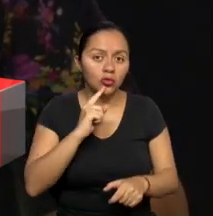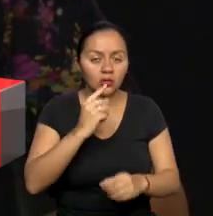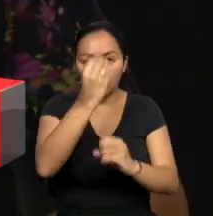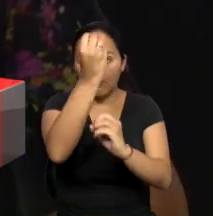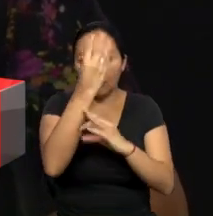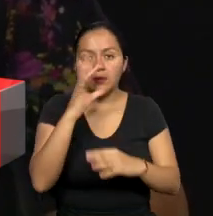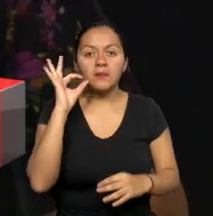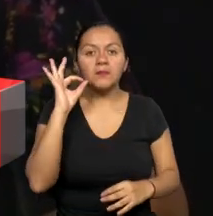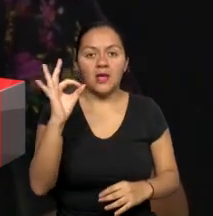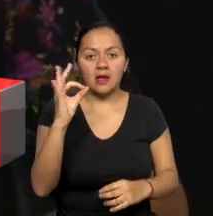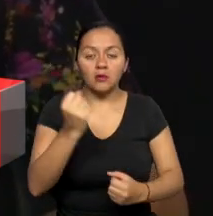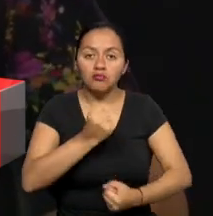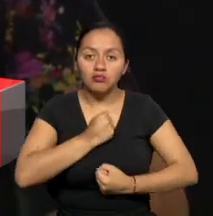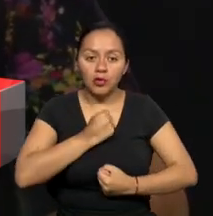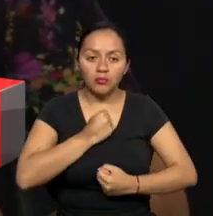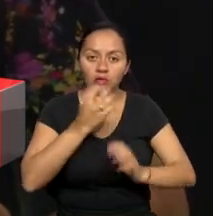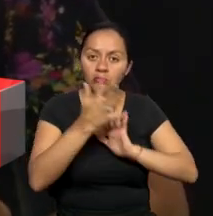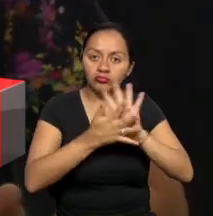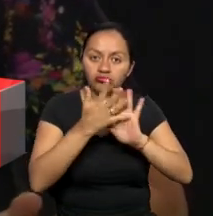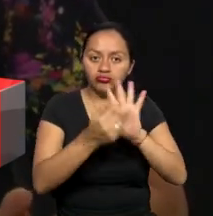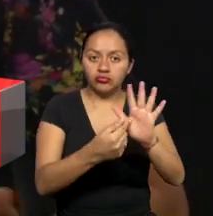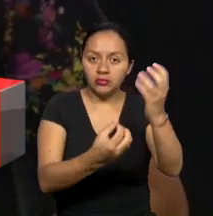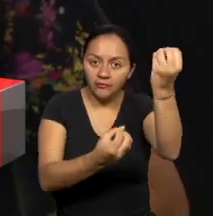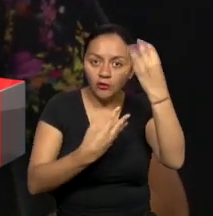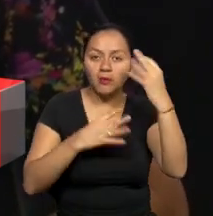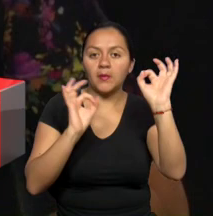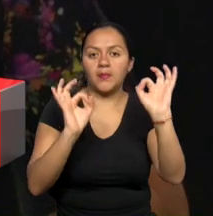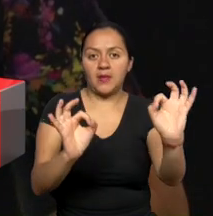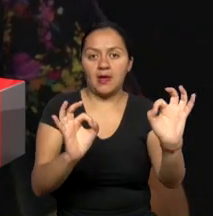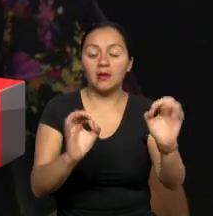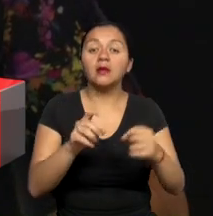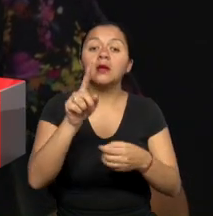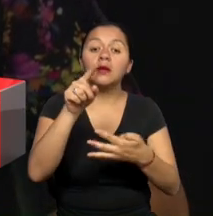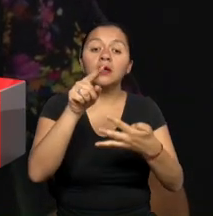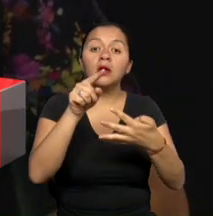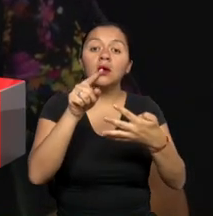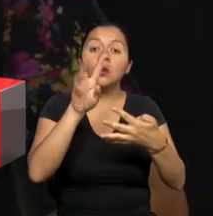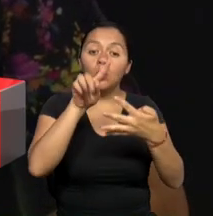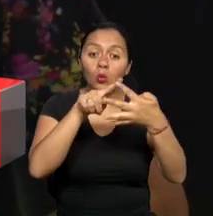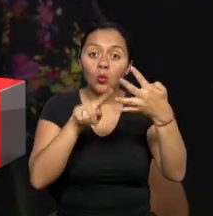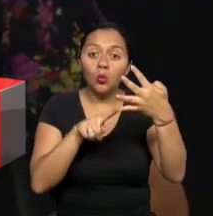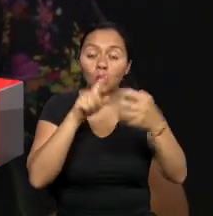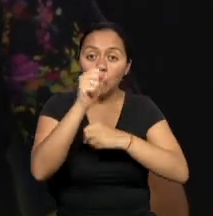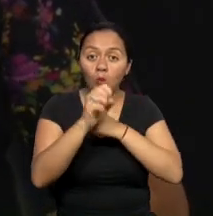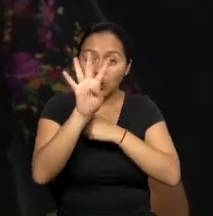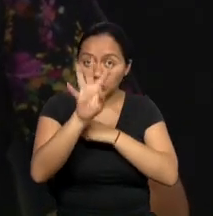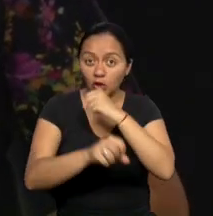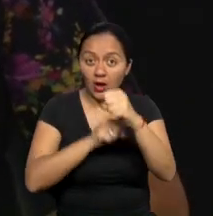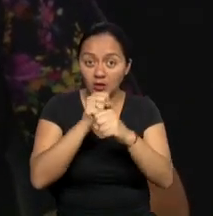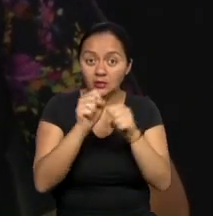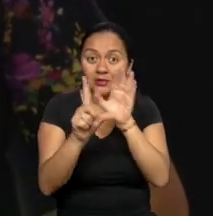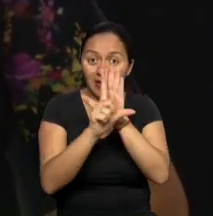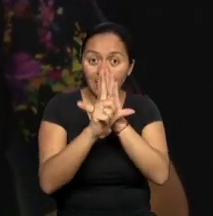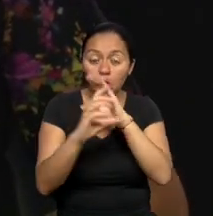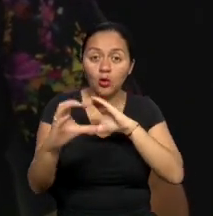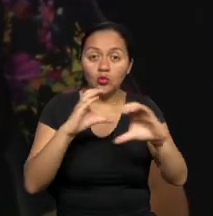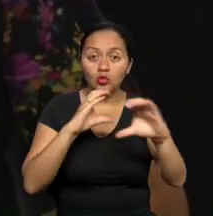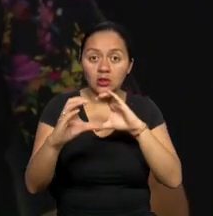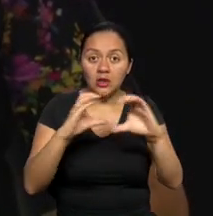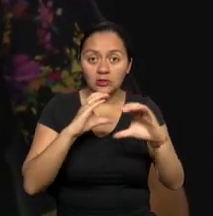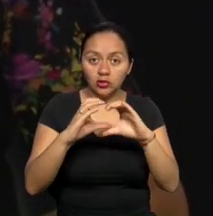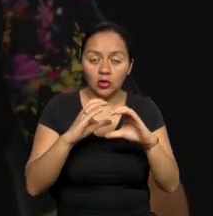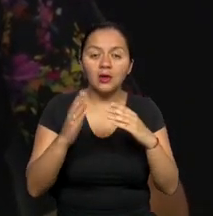informadas. Yo creo que durante estos tres, cuatro últimos años de implementación de la Ley Orgánica ha habido una apertura